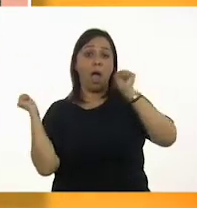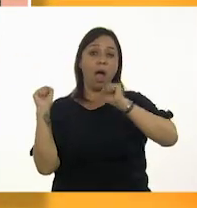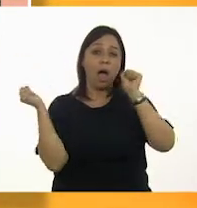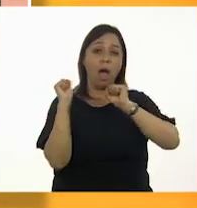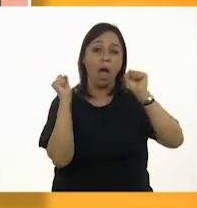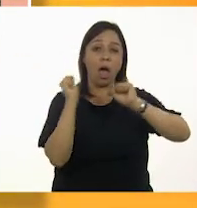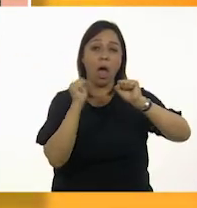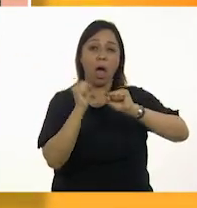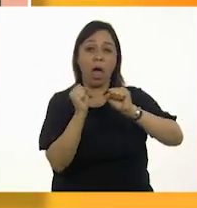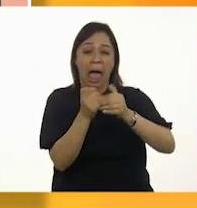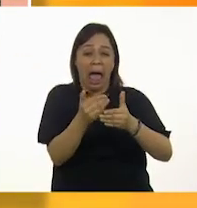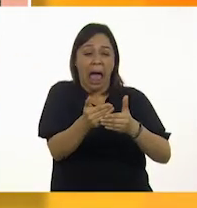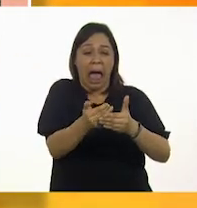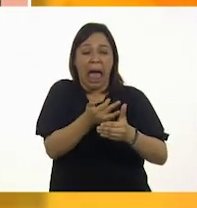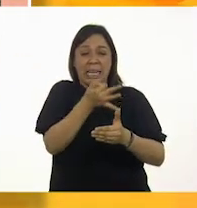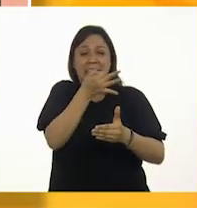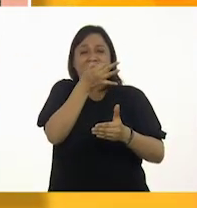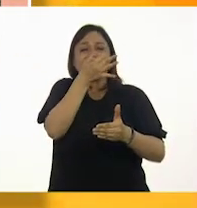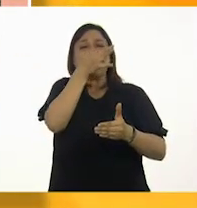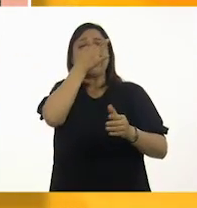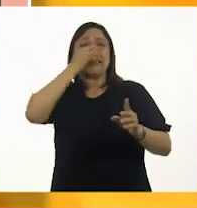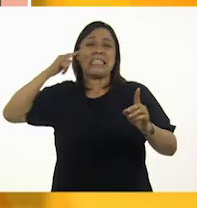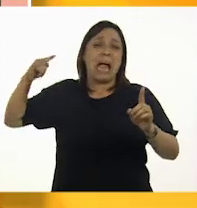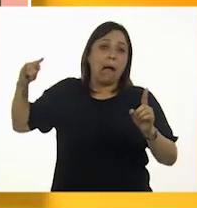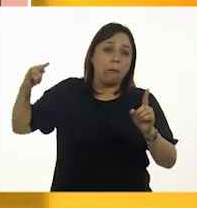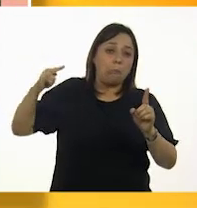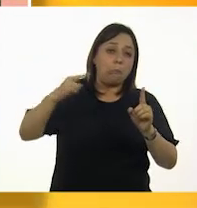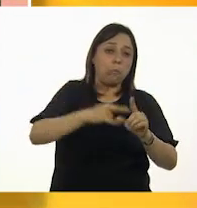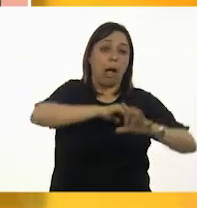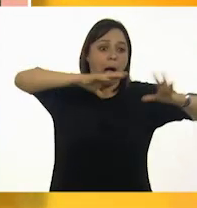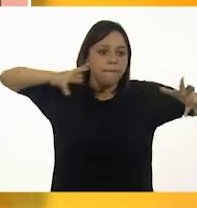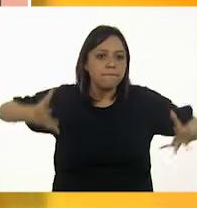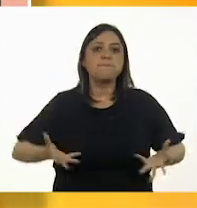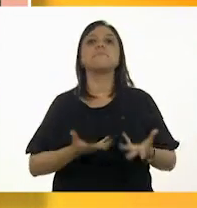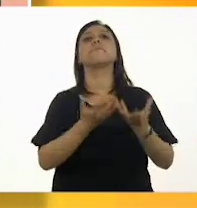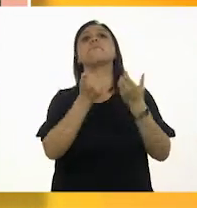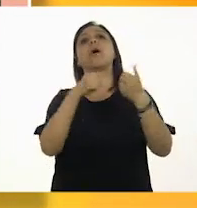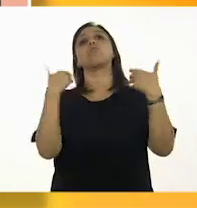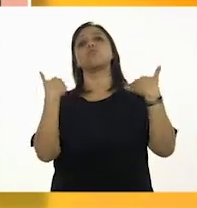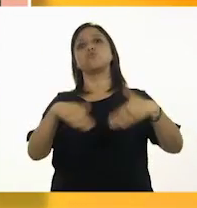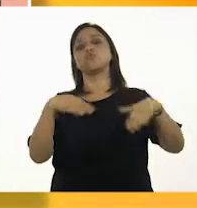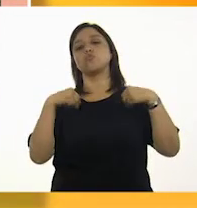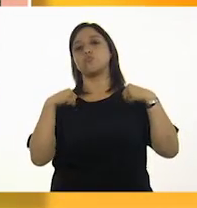Y justo un segundo antes de que el auto los haga puré, logra rescatarlos.